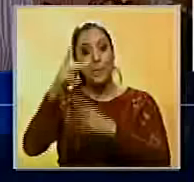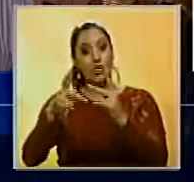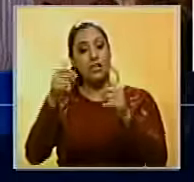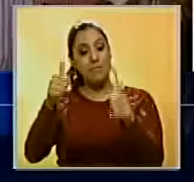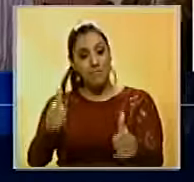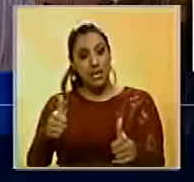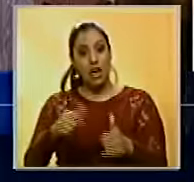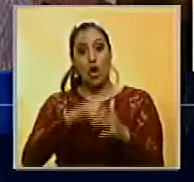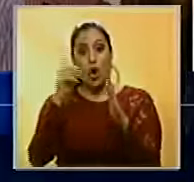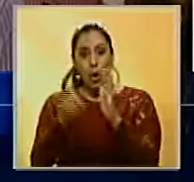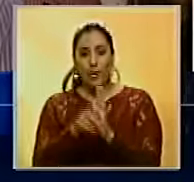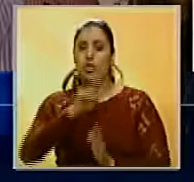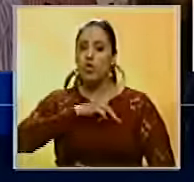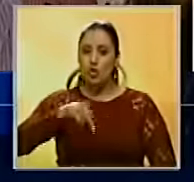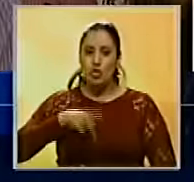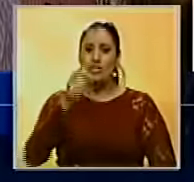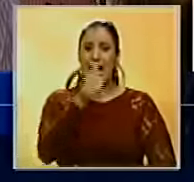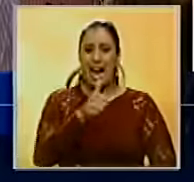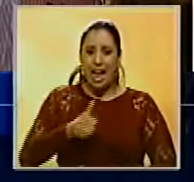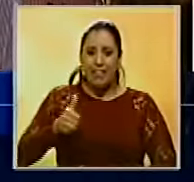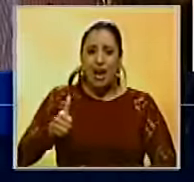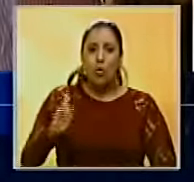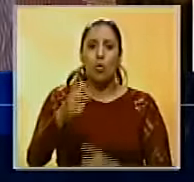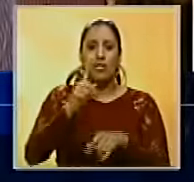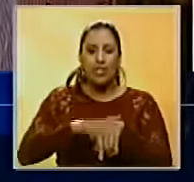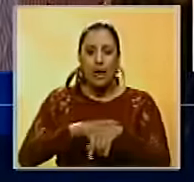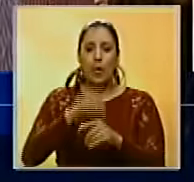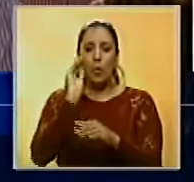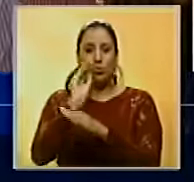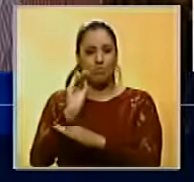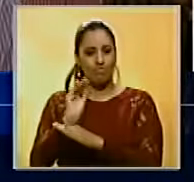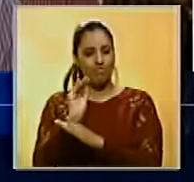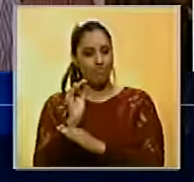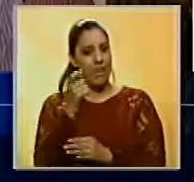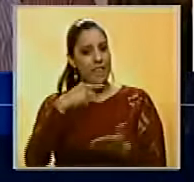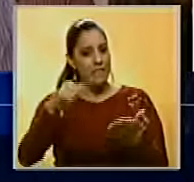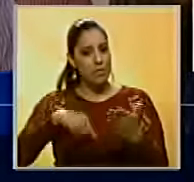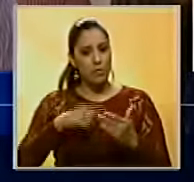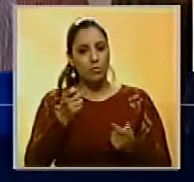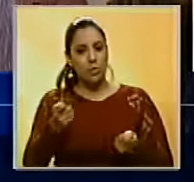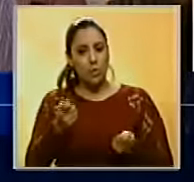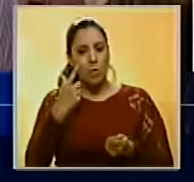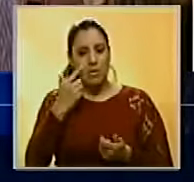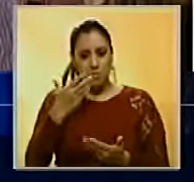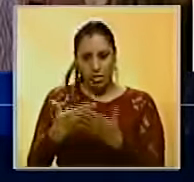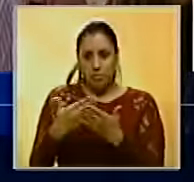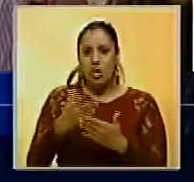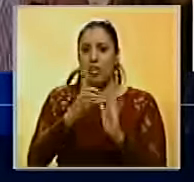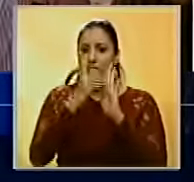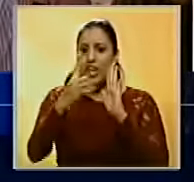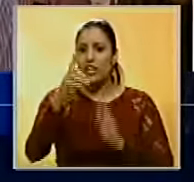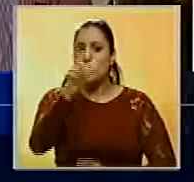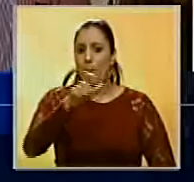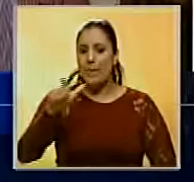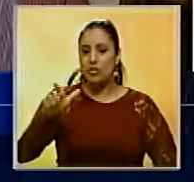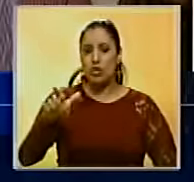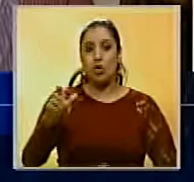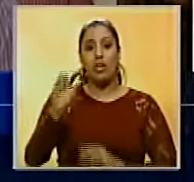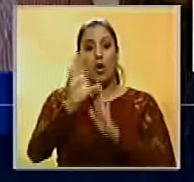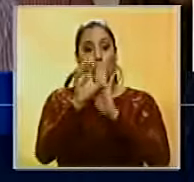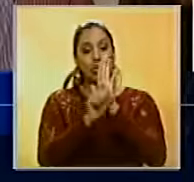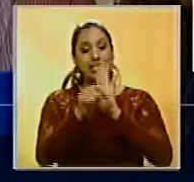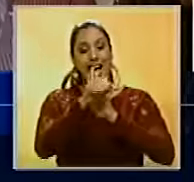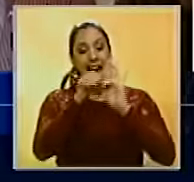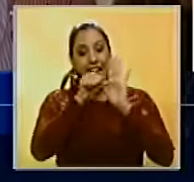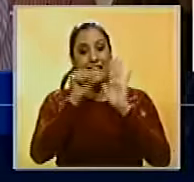se cumpla a cada realidad. Y estaremos en cada una de las etapas, cuidando la firma, cuidando el derecho constitucional que todos tenemos, según el